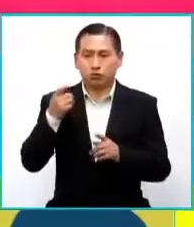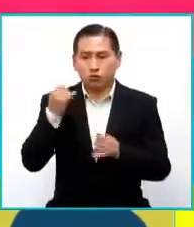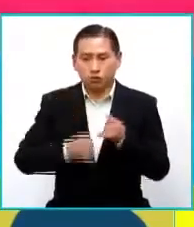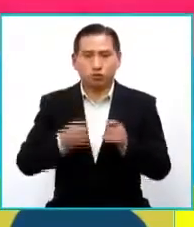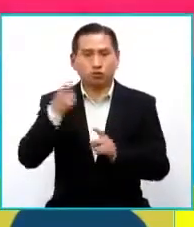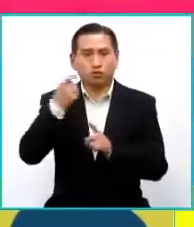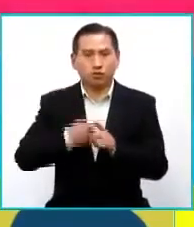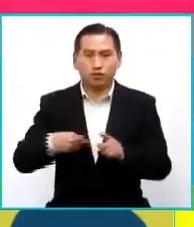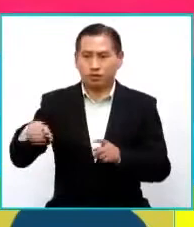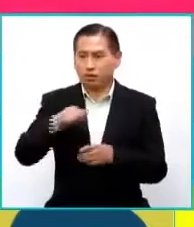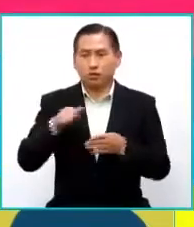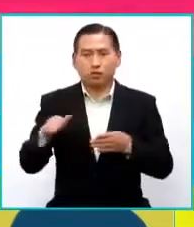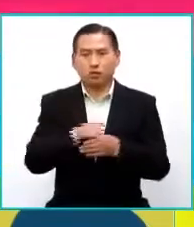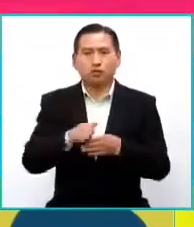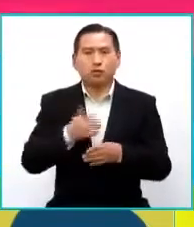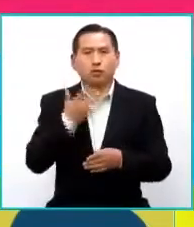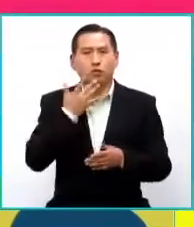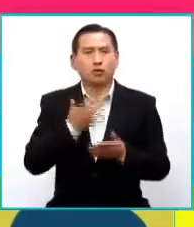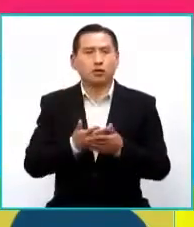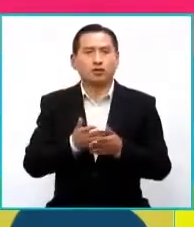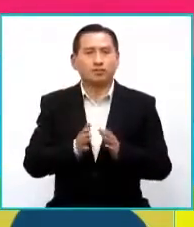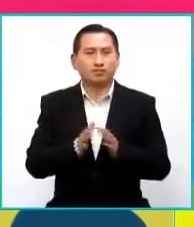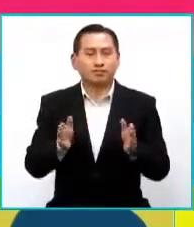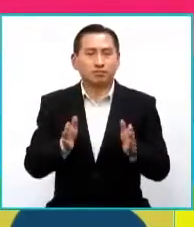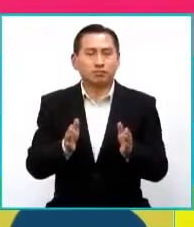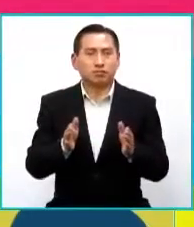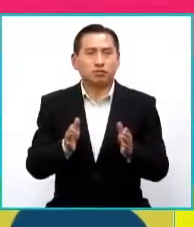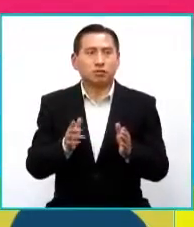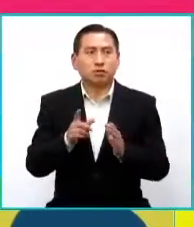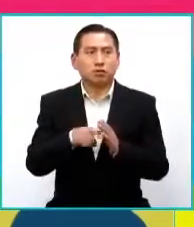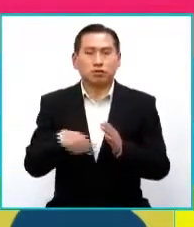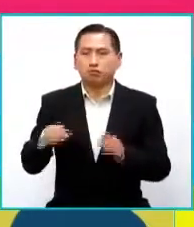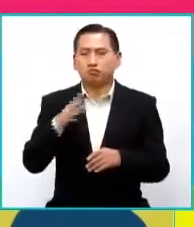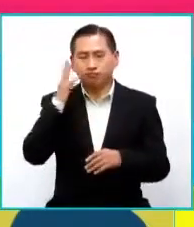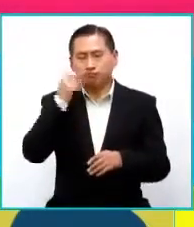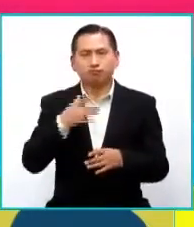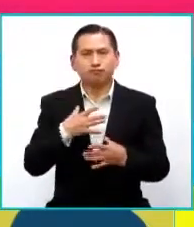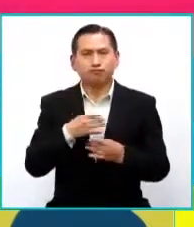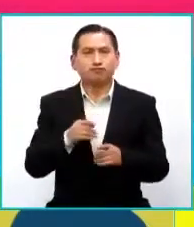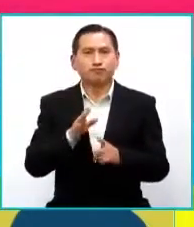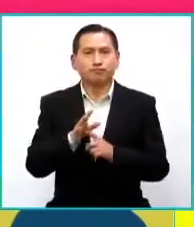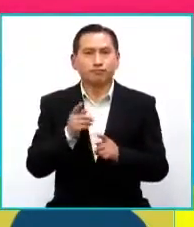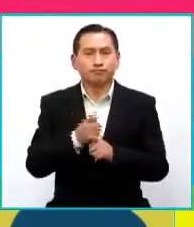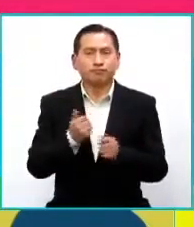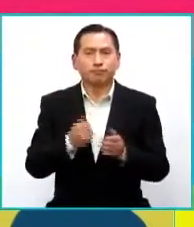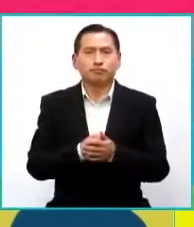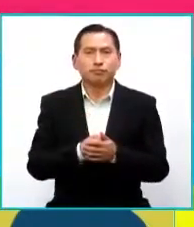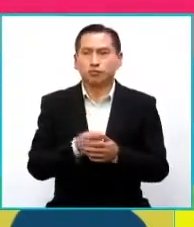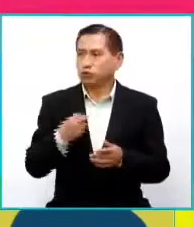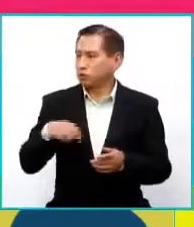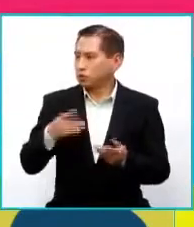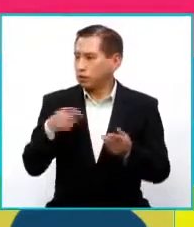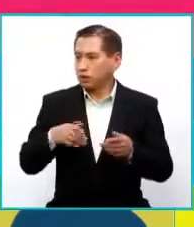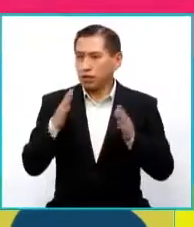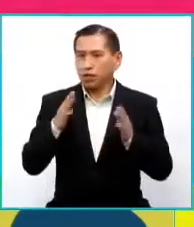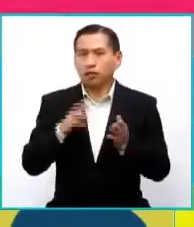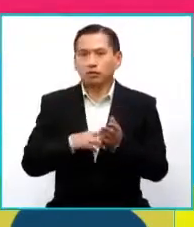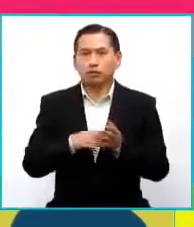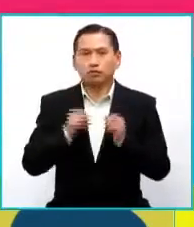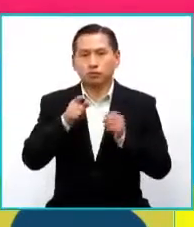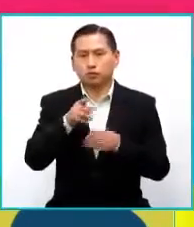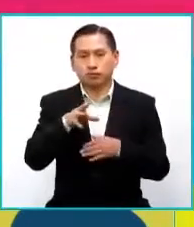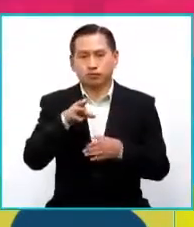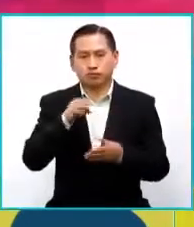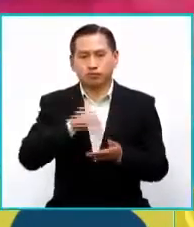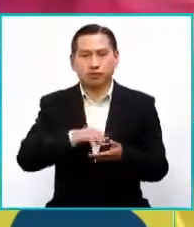estamos ya haciendo ensayos generales, entonces va a estar muy linda, muy interesante la obra, ¿no? Pues estaremos acá atentos para replicar